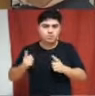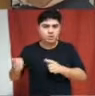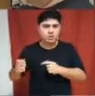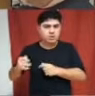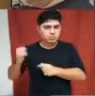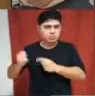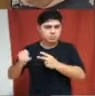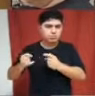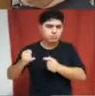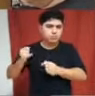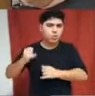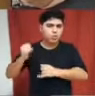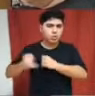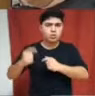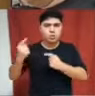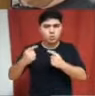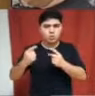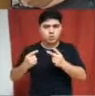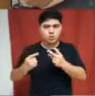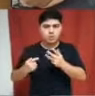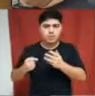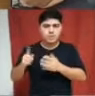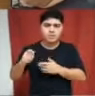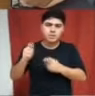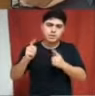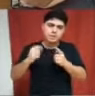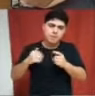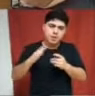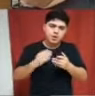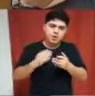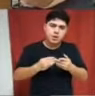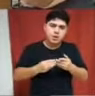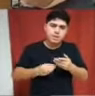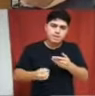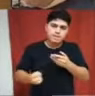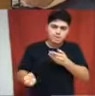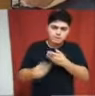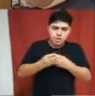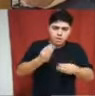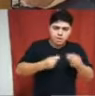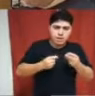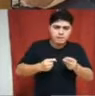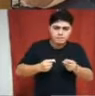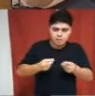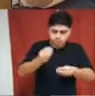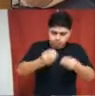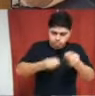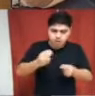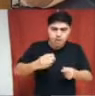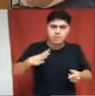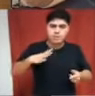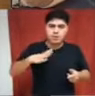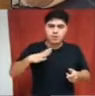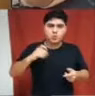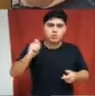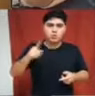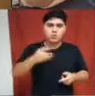básicamente por la falta de información recibida por parte del Ejecutivo Municipal.